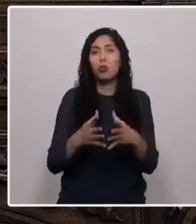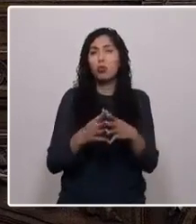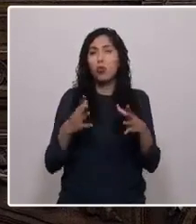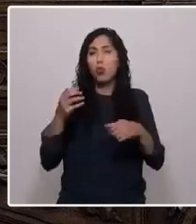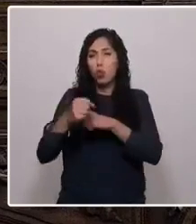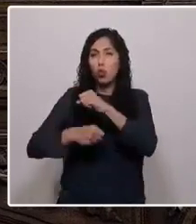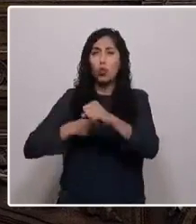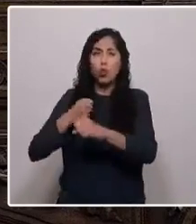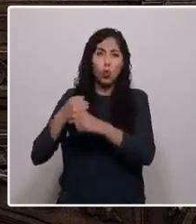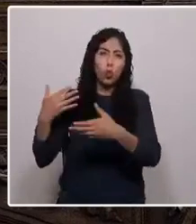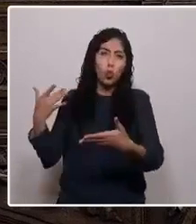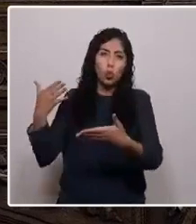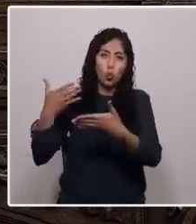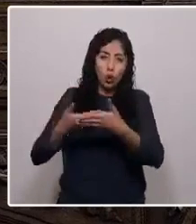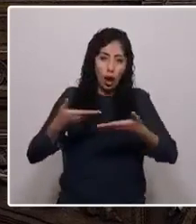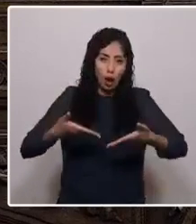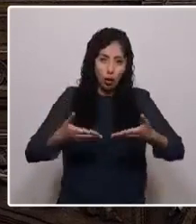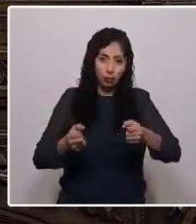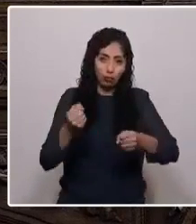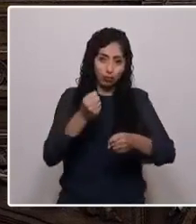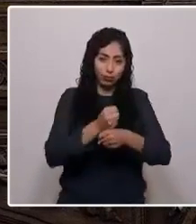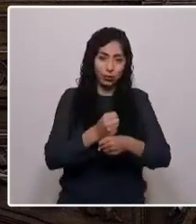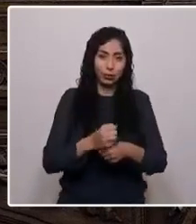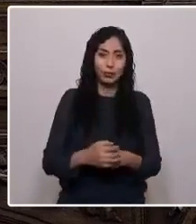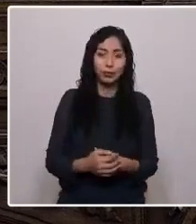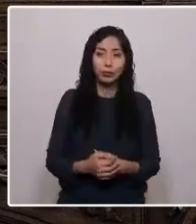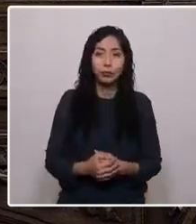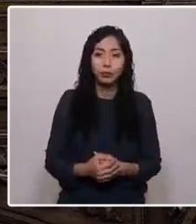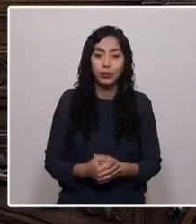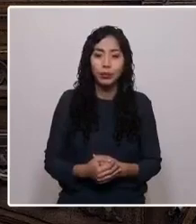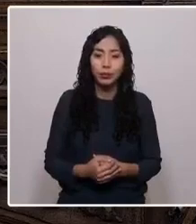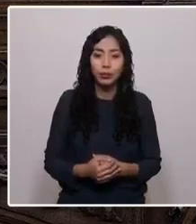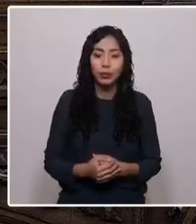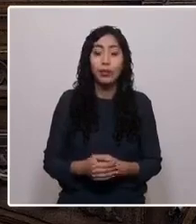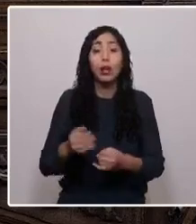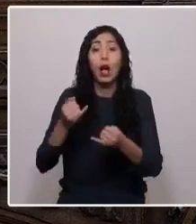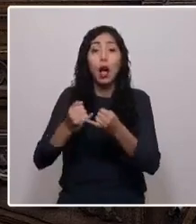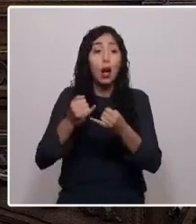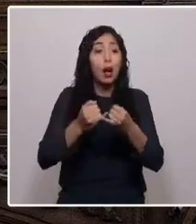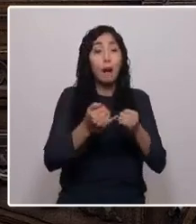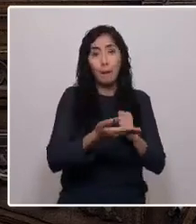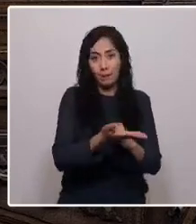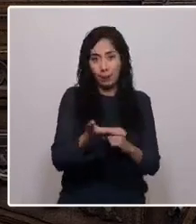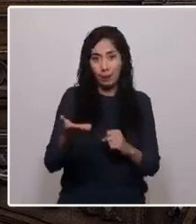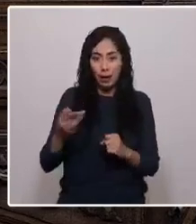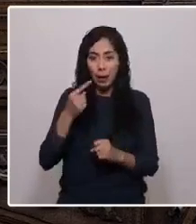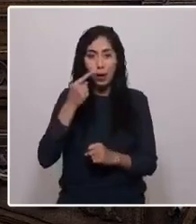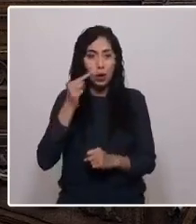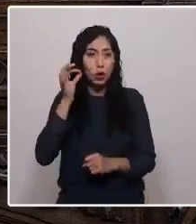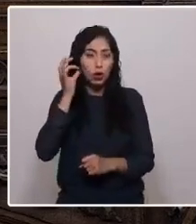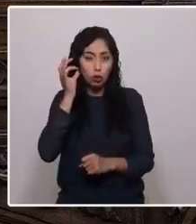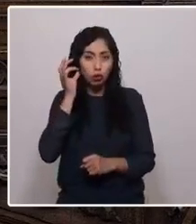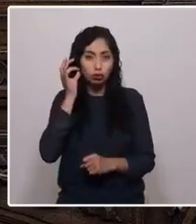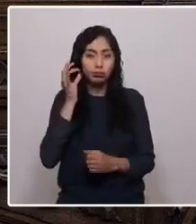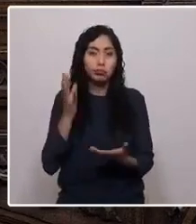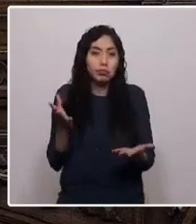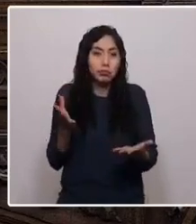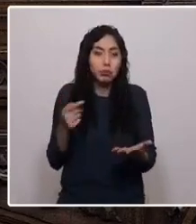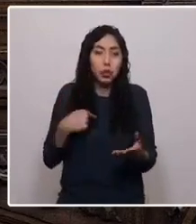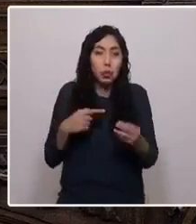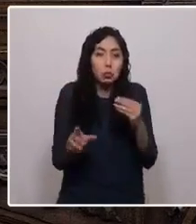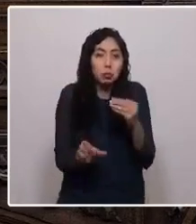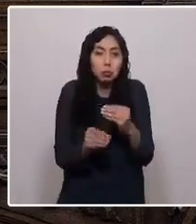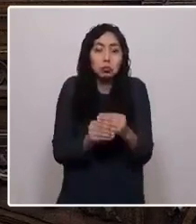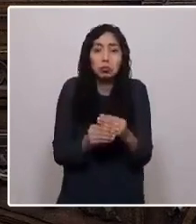estos últimos 40 años. Amigos y amigas, ¿qué más podría decir?